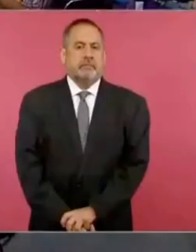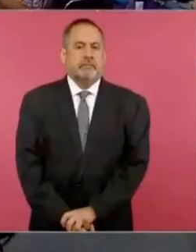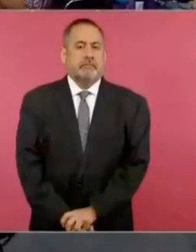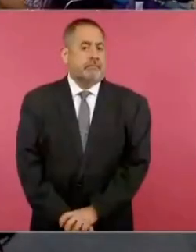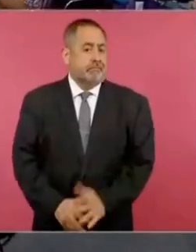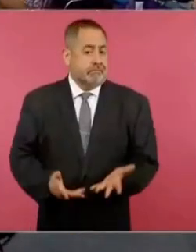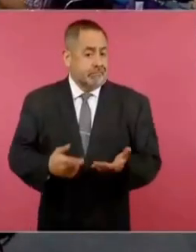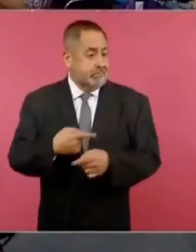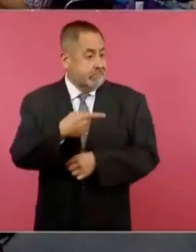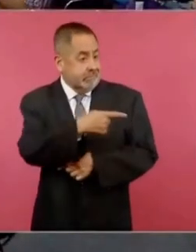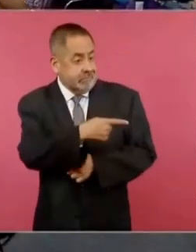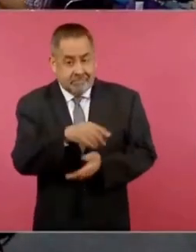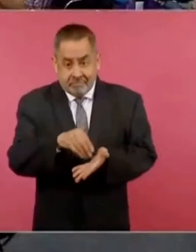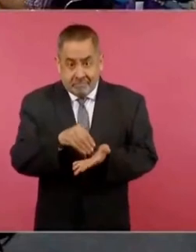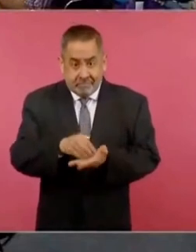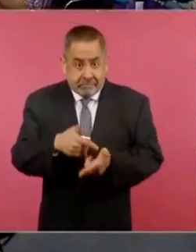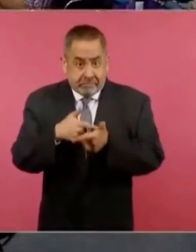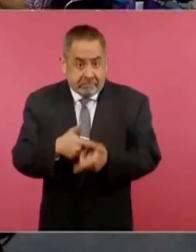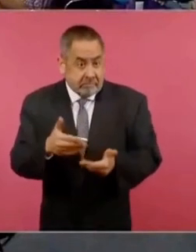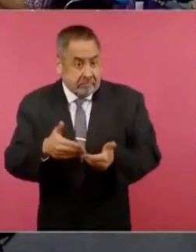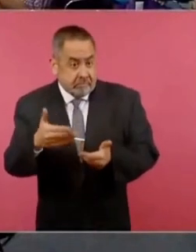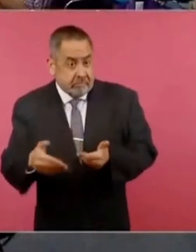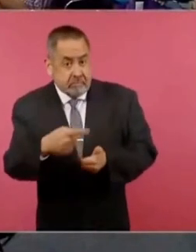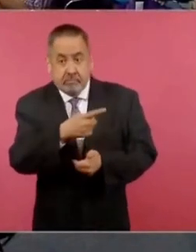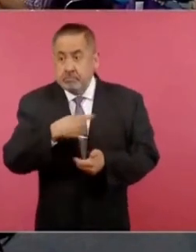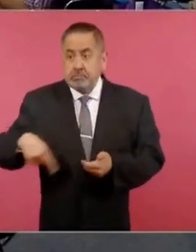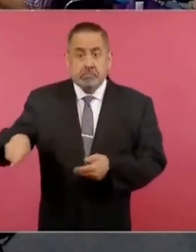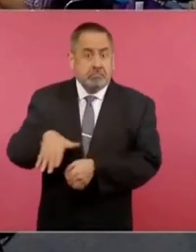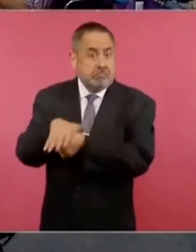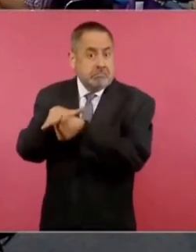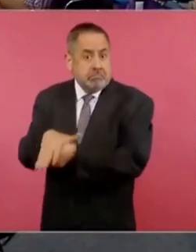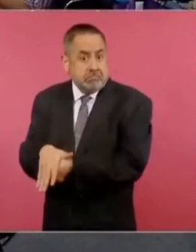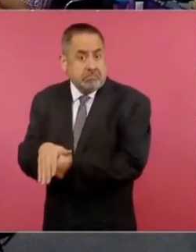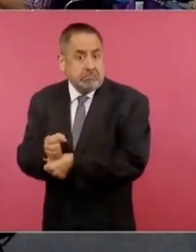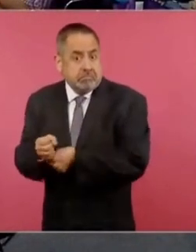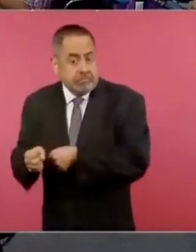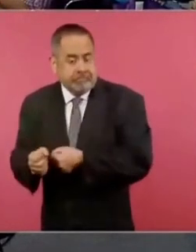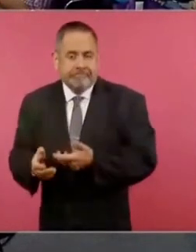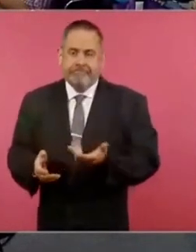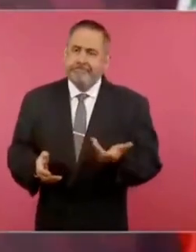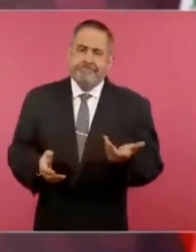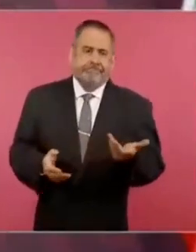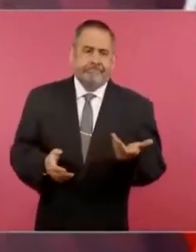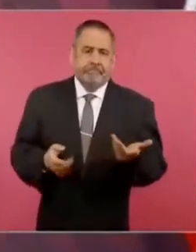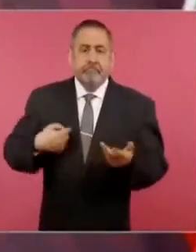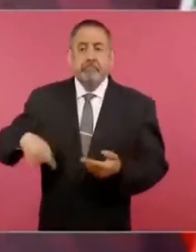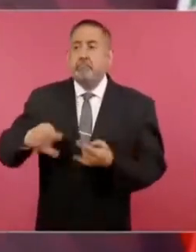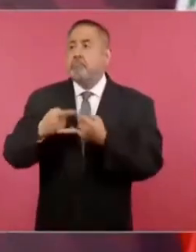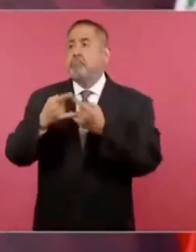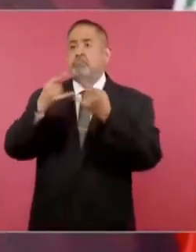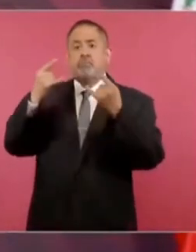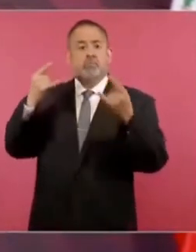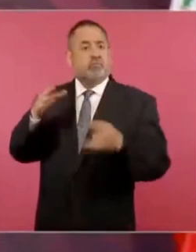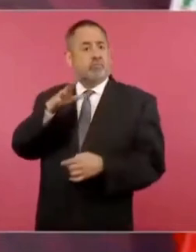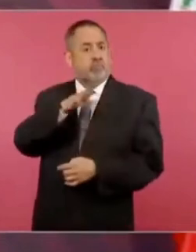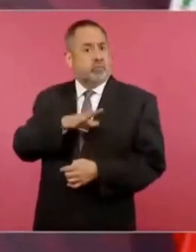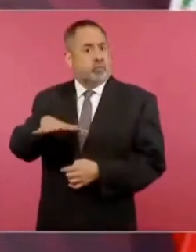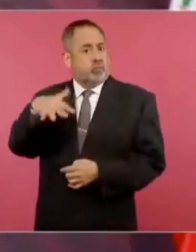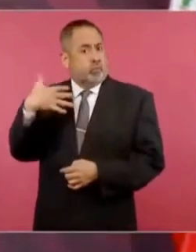manteniendo sometido nuestro pasado glorioso,